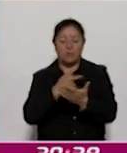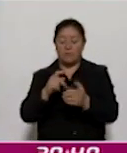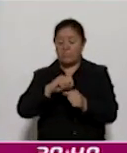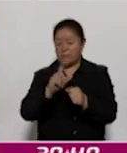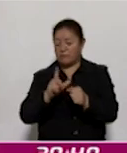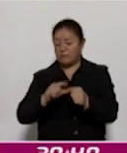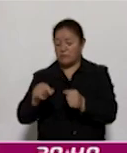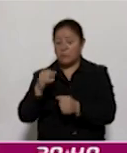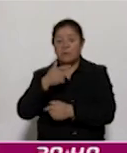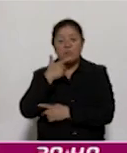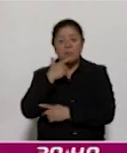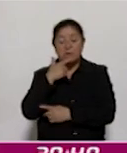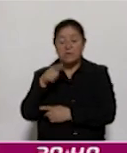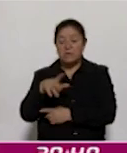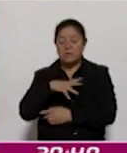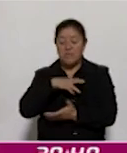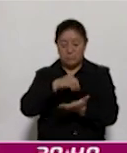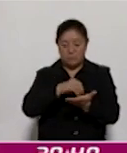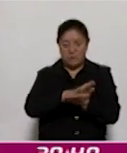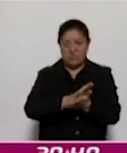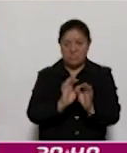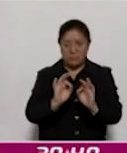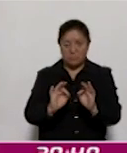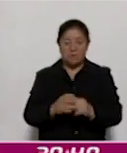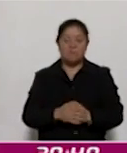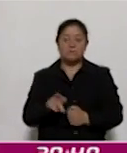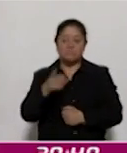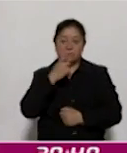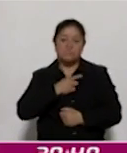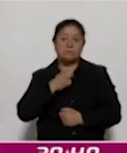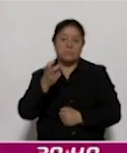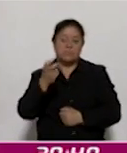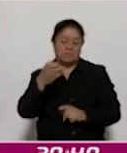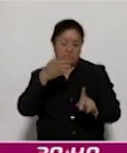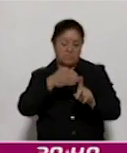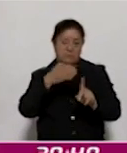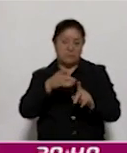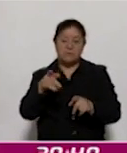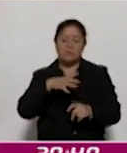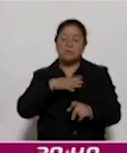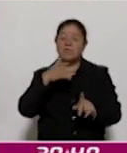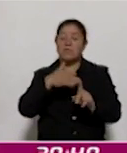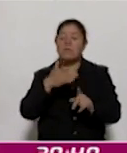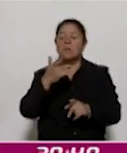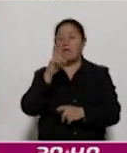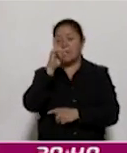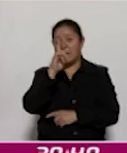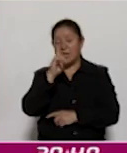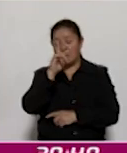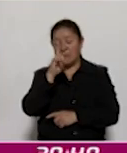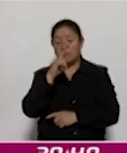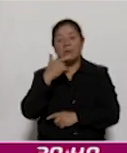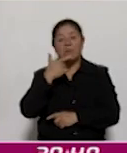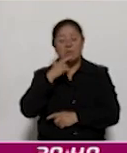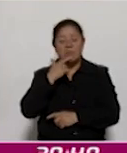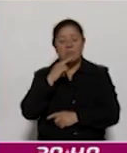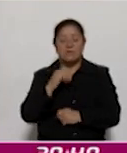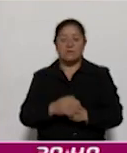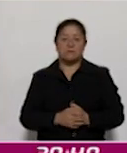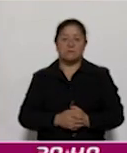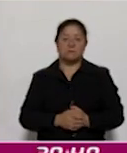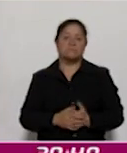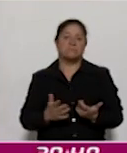agenda cuando nos hablan de esos retos, en el caso de la lengua extranjera en inglés, bueno, pues a través